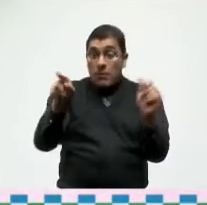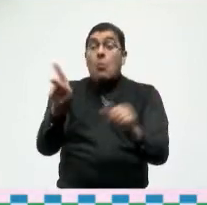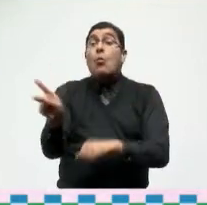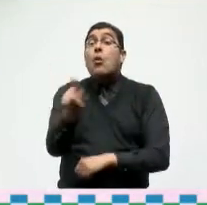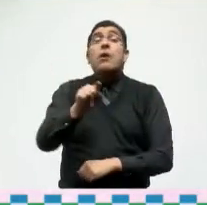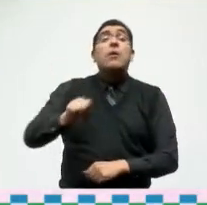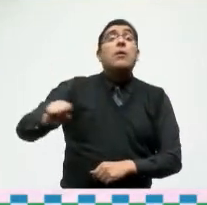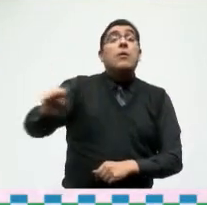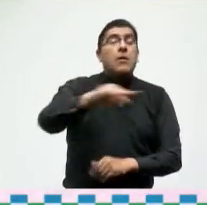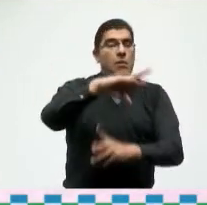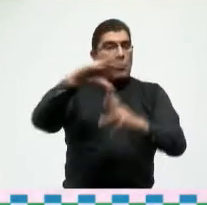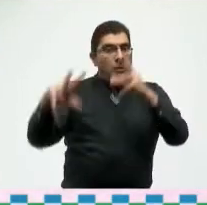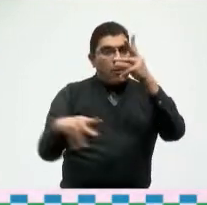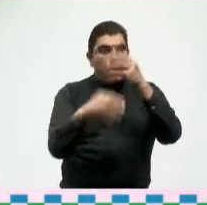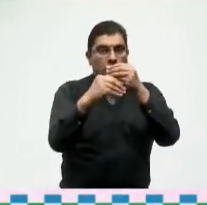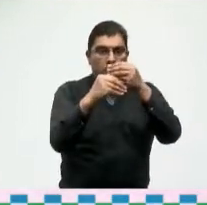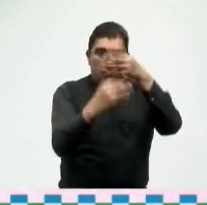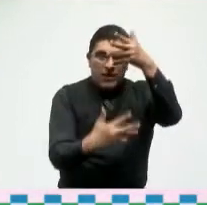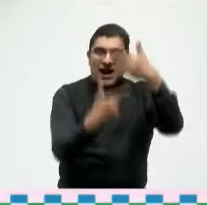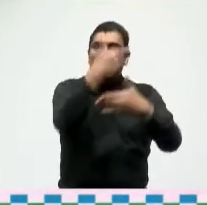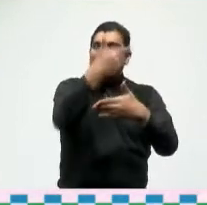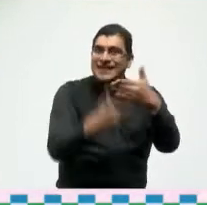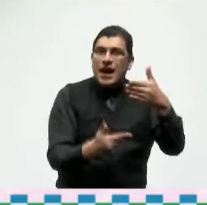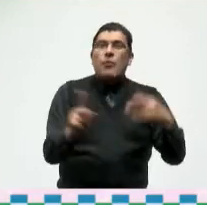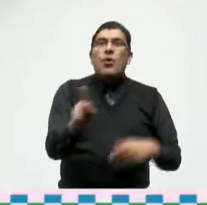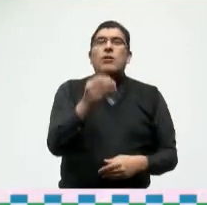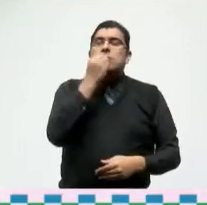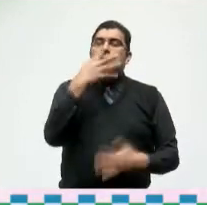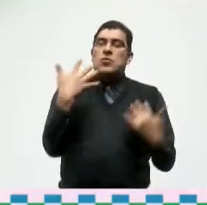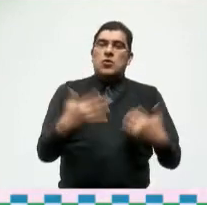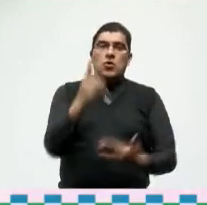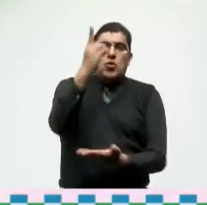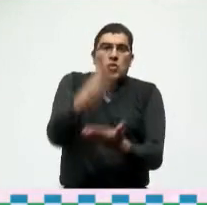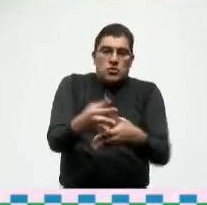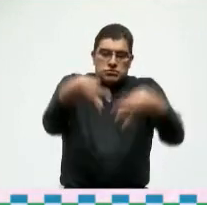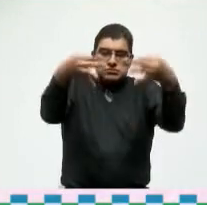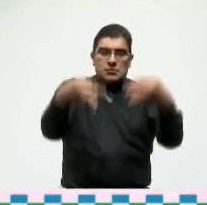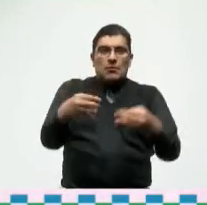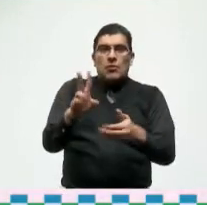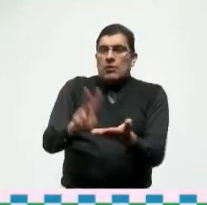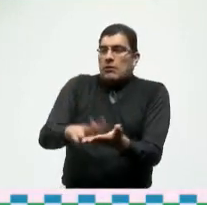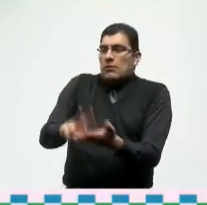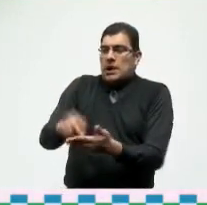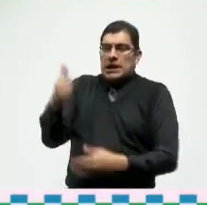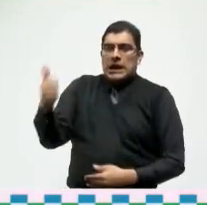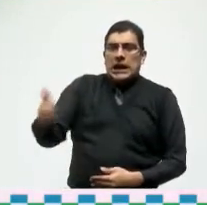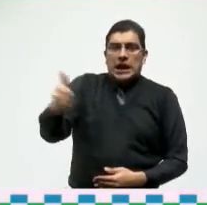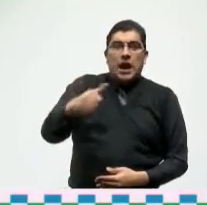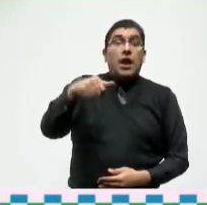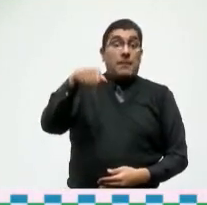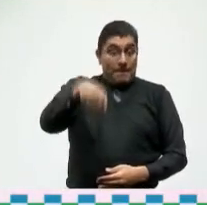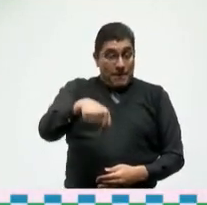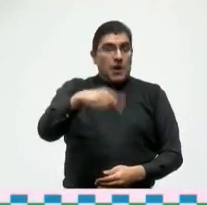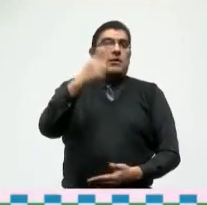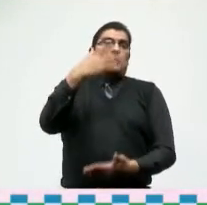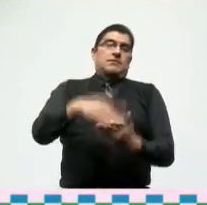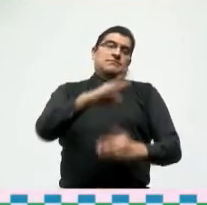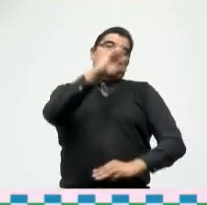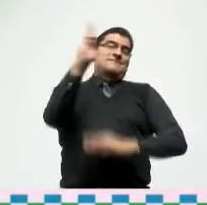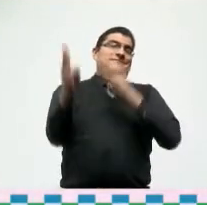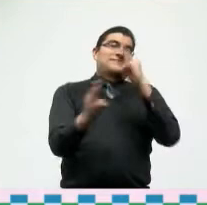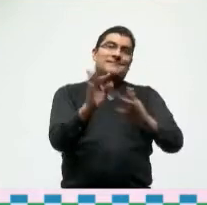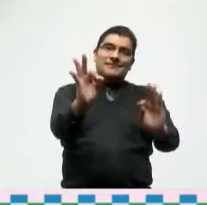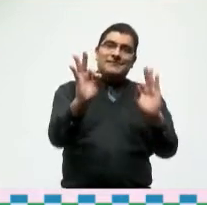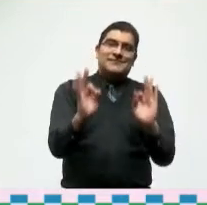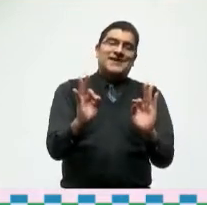conforman estos pueblos mágicos únicos por su esencia en el mundo para ello